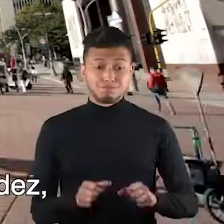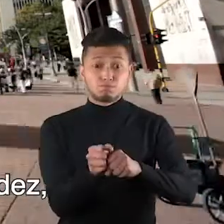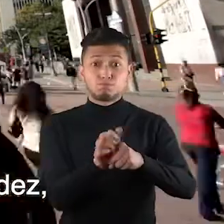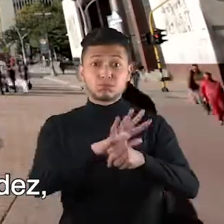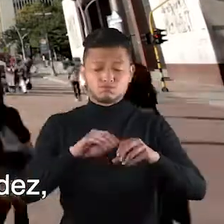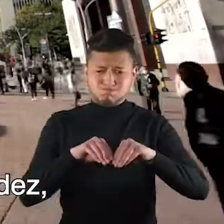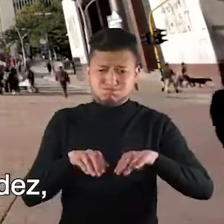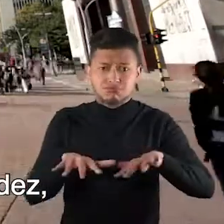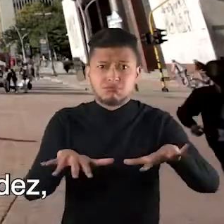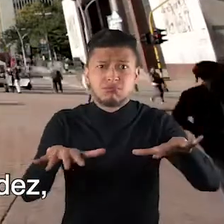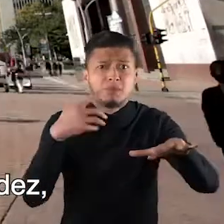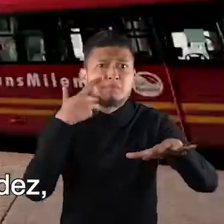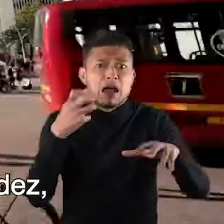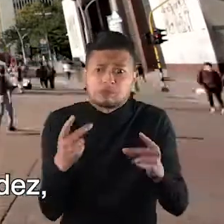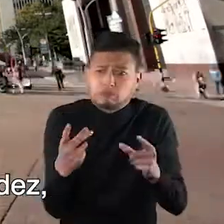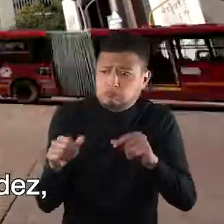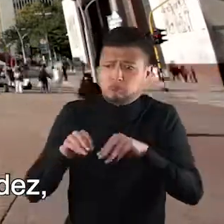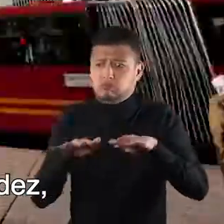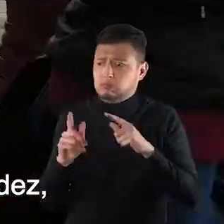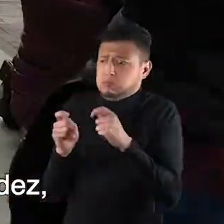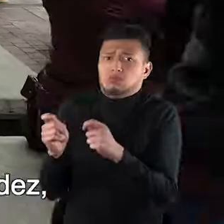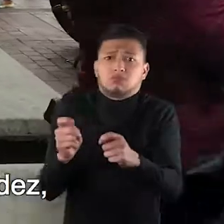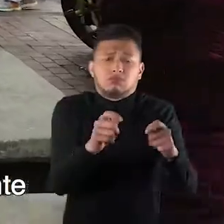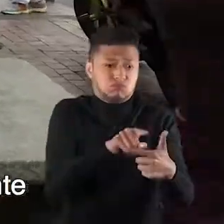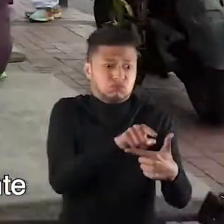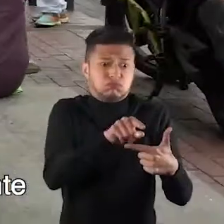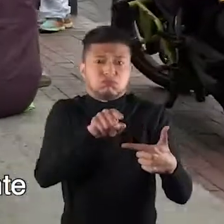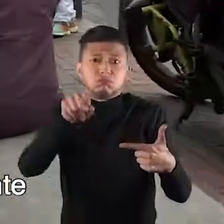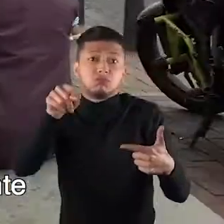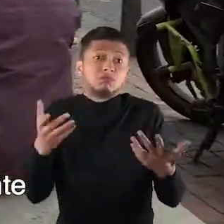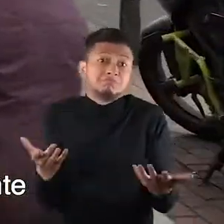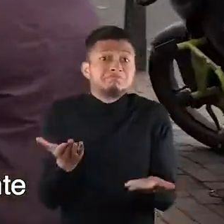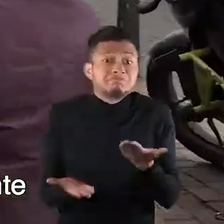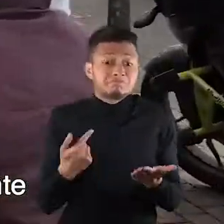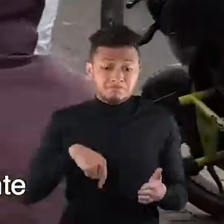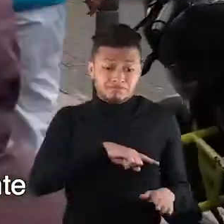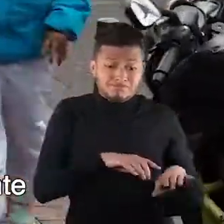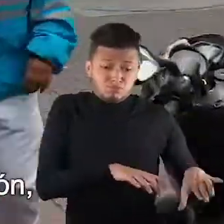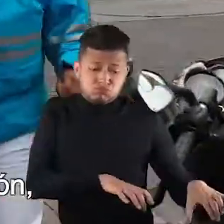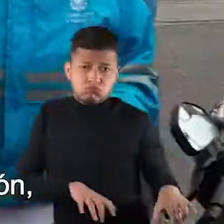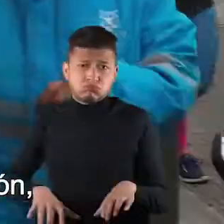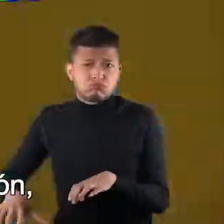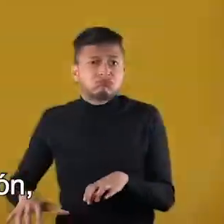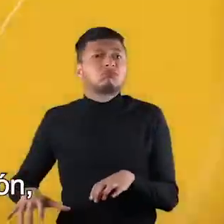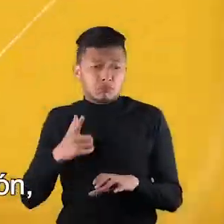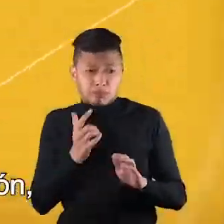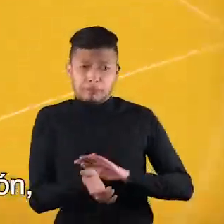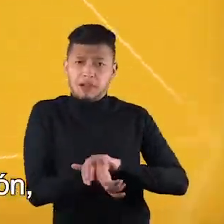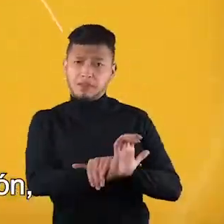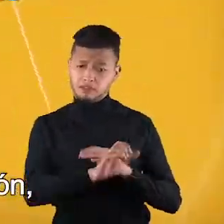El COVID-19 se transmite con notable rapidez. Su ritmo de contagio depende directamente de nuestro